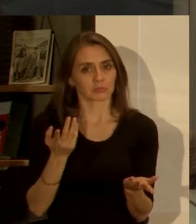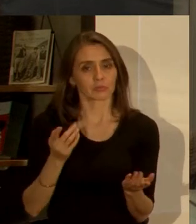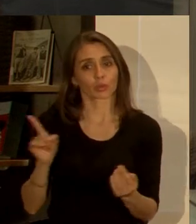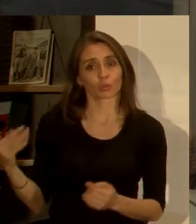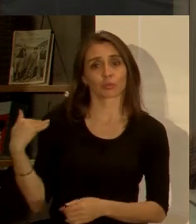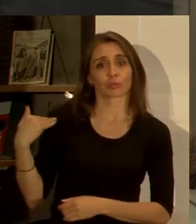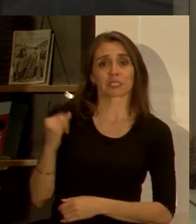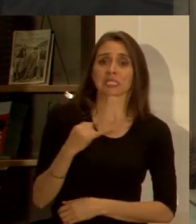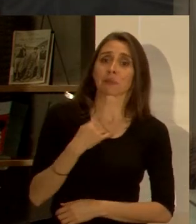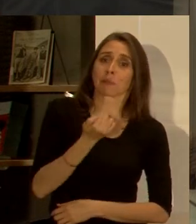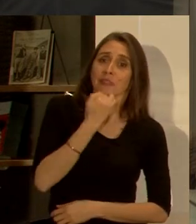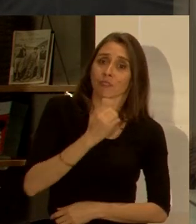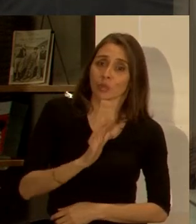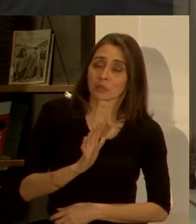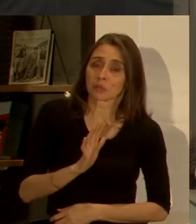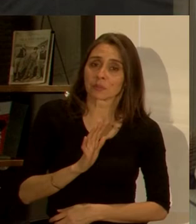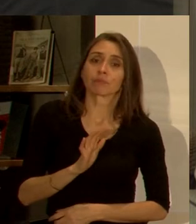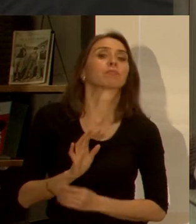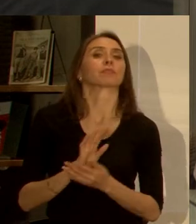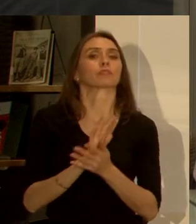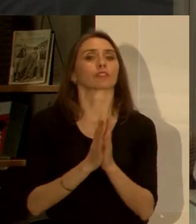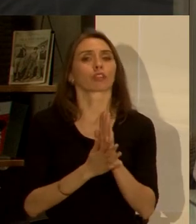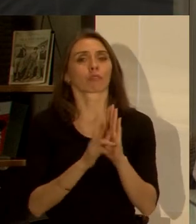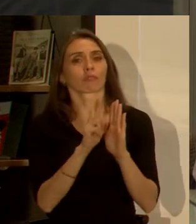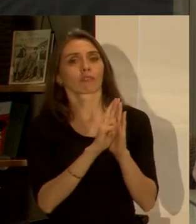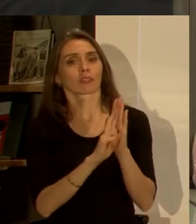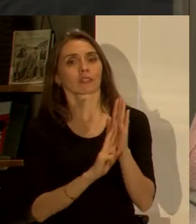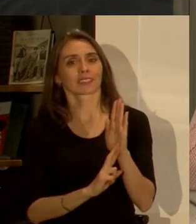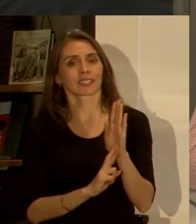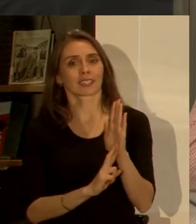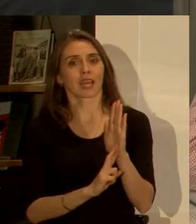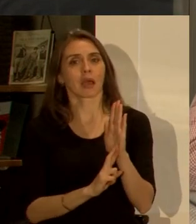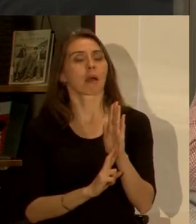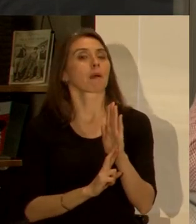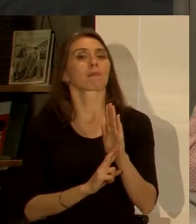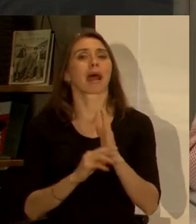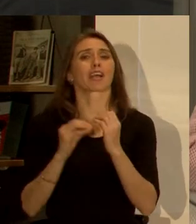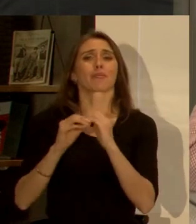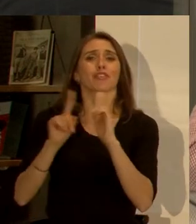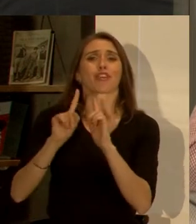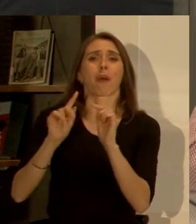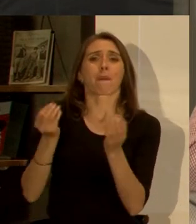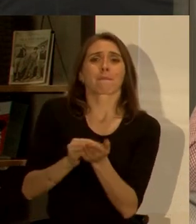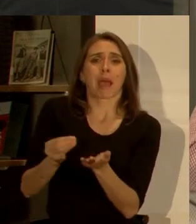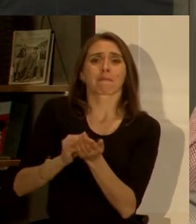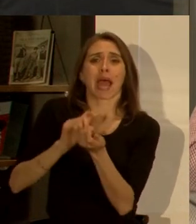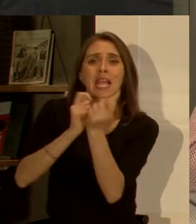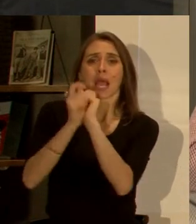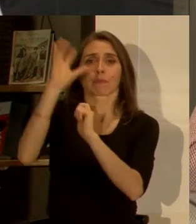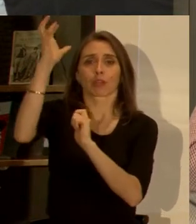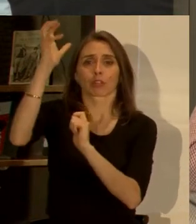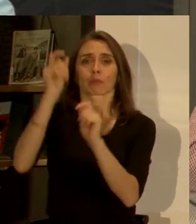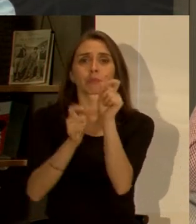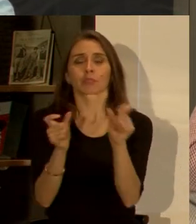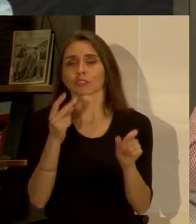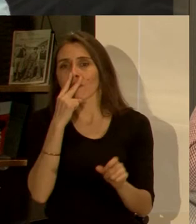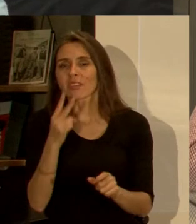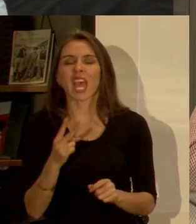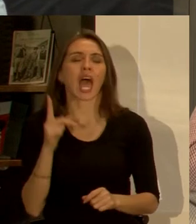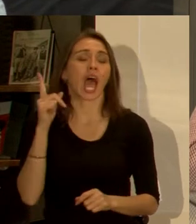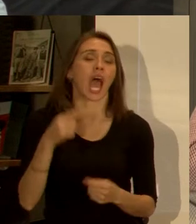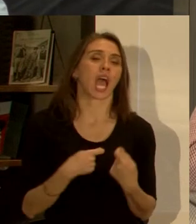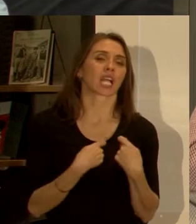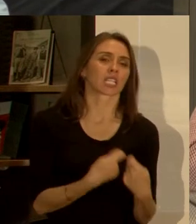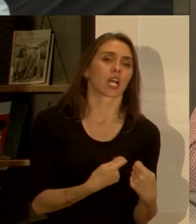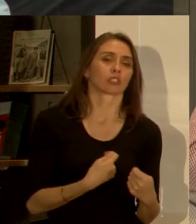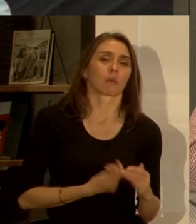corrígeme si estoy equivocado, pareciera que todas estas regulaciones para frenar el cambio climático la gente las ve como costos, que en el fondo me